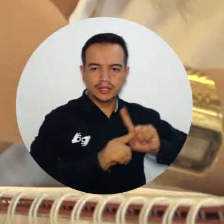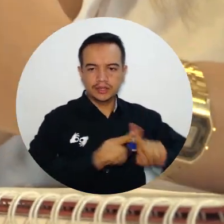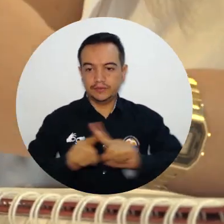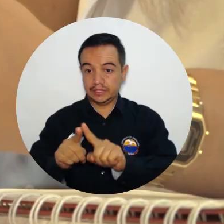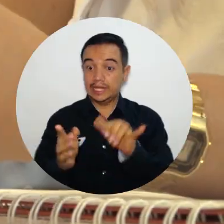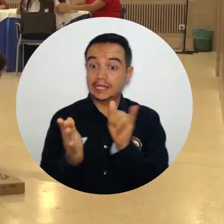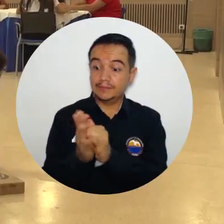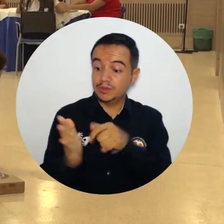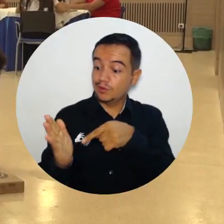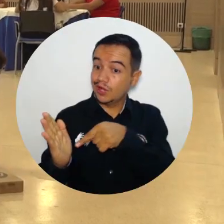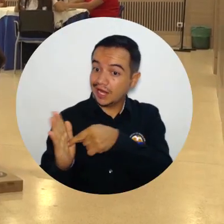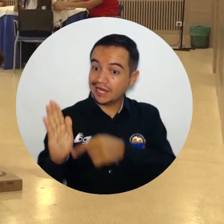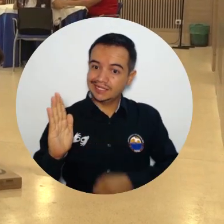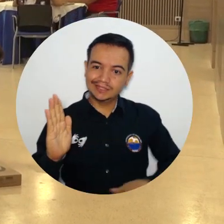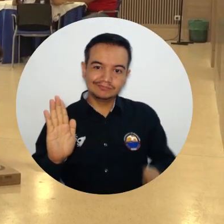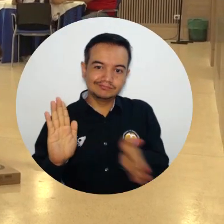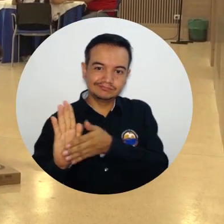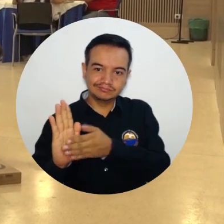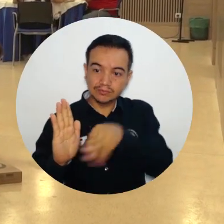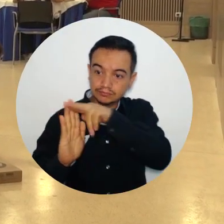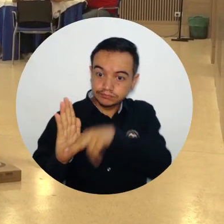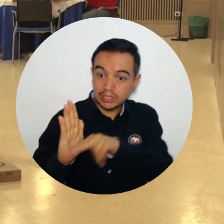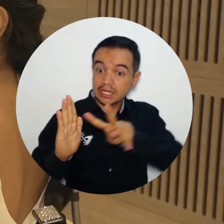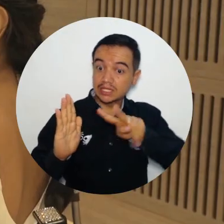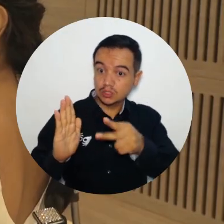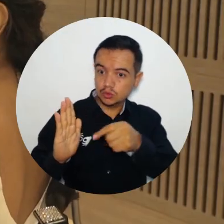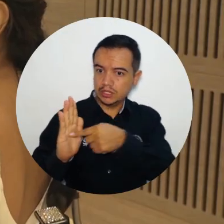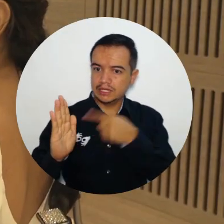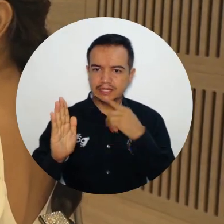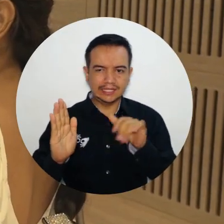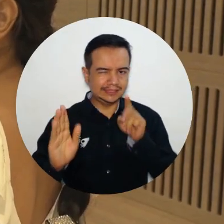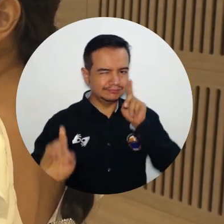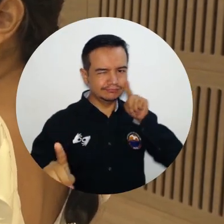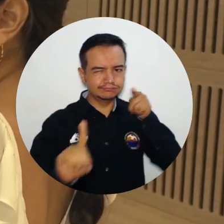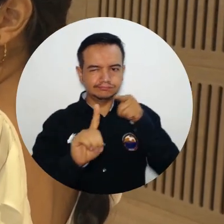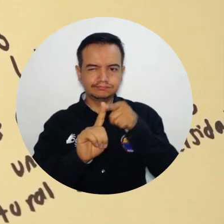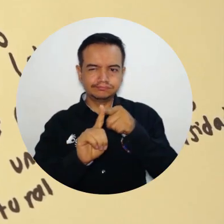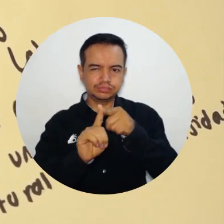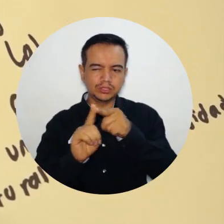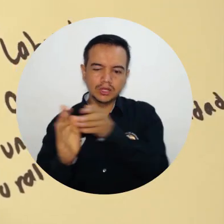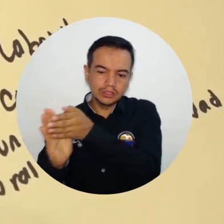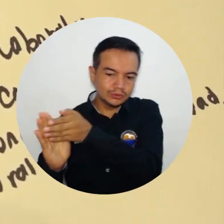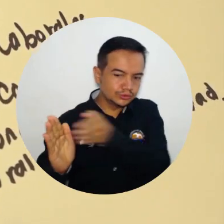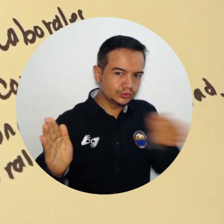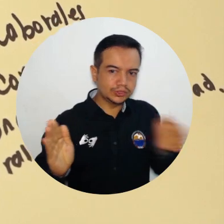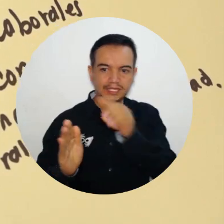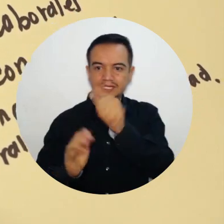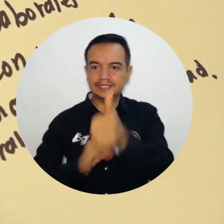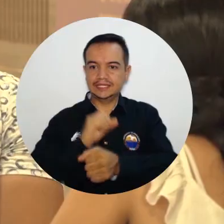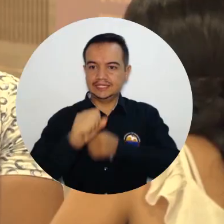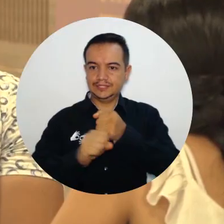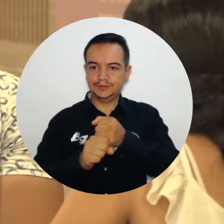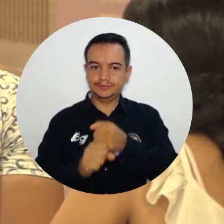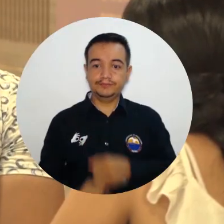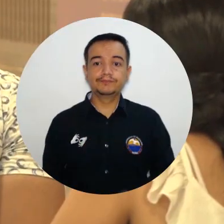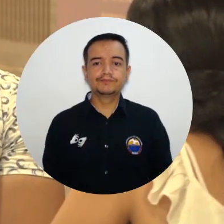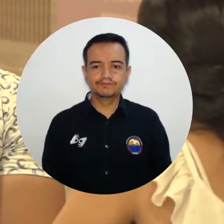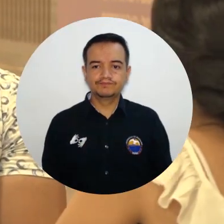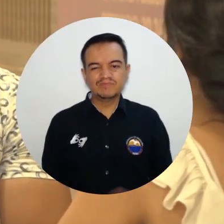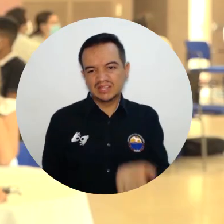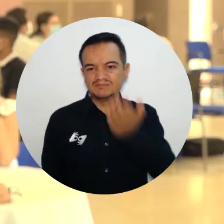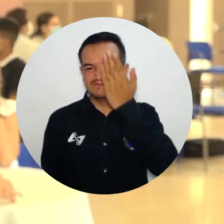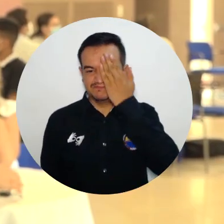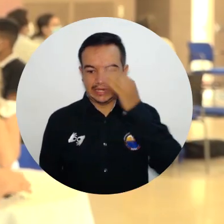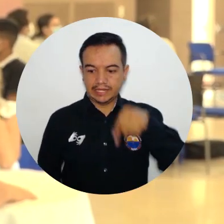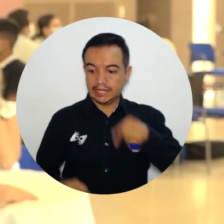consignan en la segunda política del documento y se constituirán entre roteros de esta Casa de Estudios Superiores durante la presente década. Nosotros